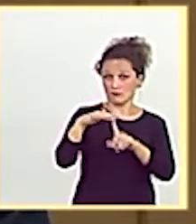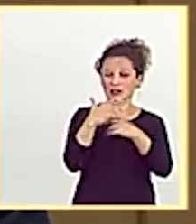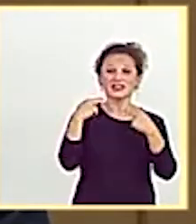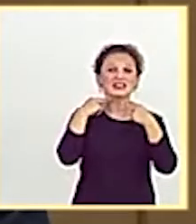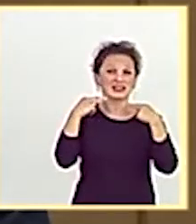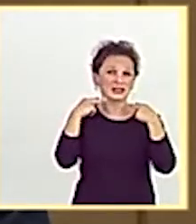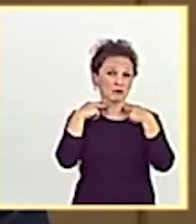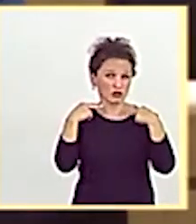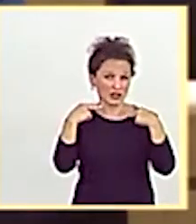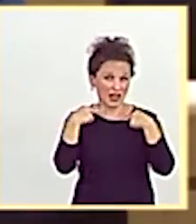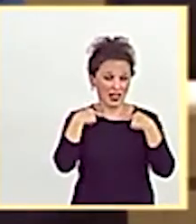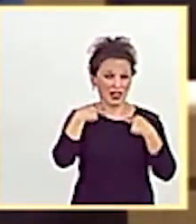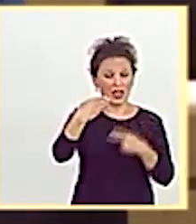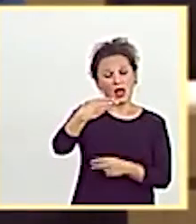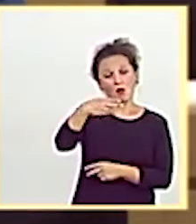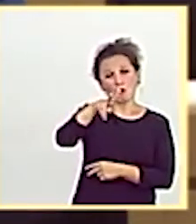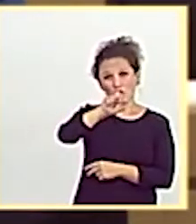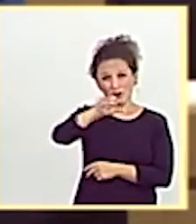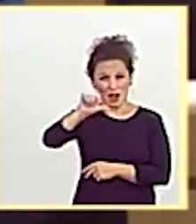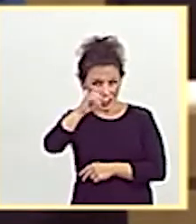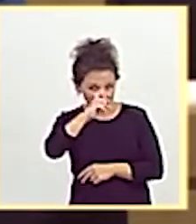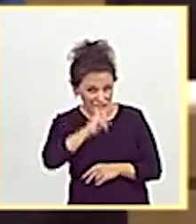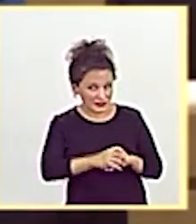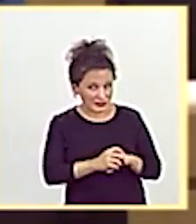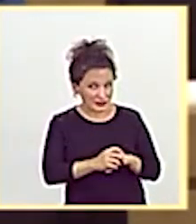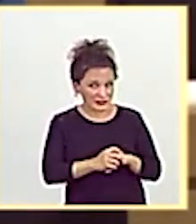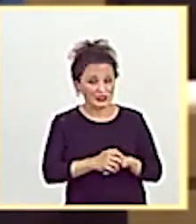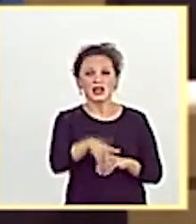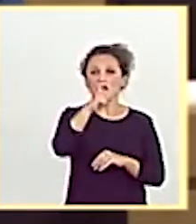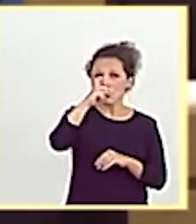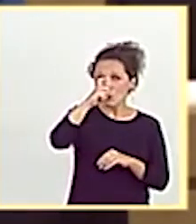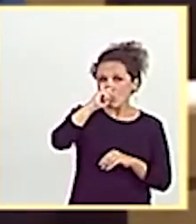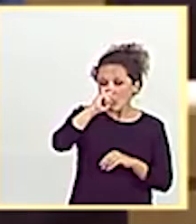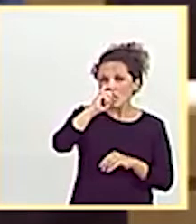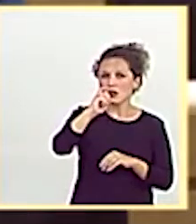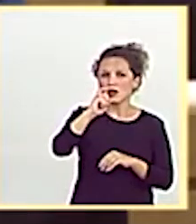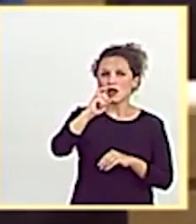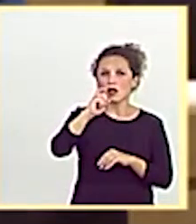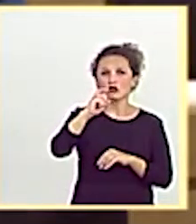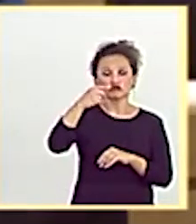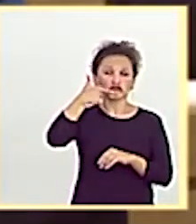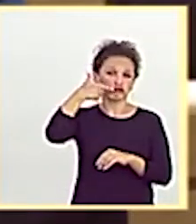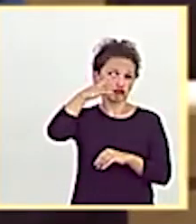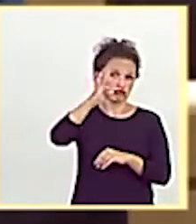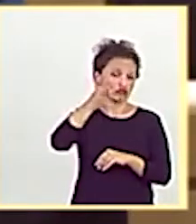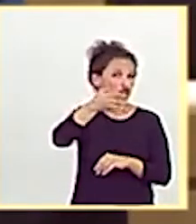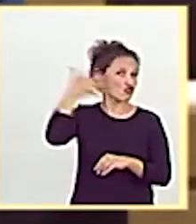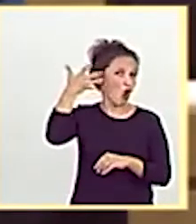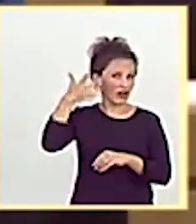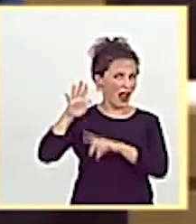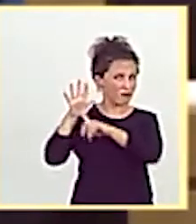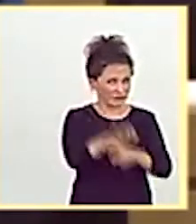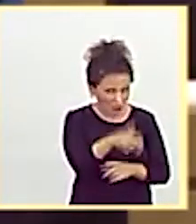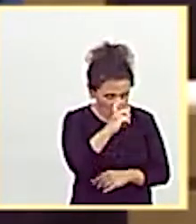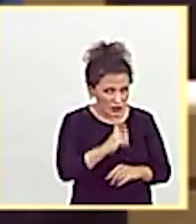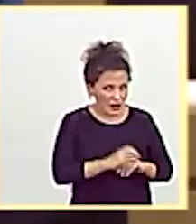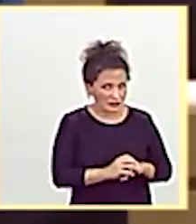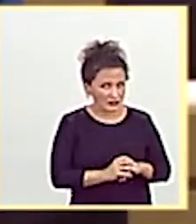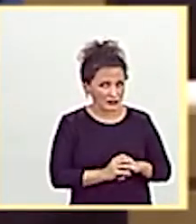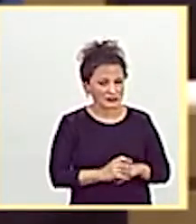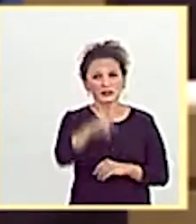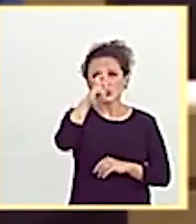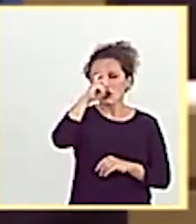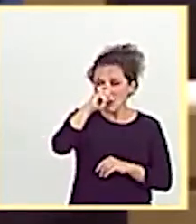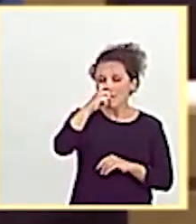diputada Laura Burrás? ¿Recuerda el derribo ilícito del presidente Torra? ¿Recuerda a los miembros de la mesa del